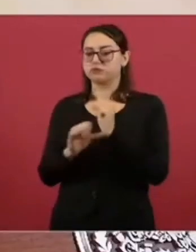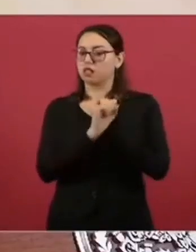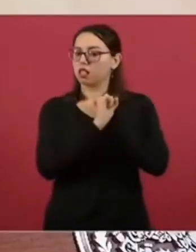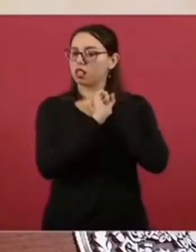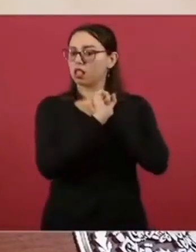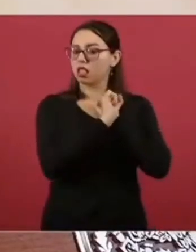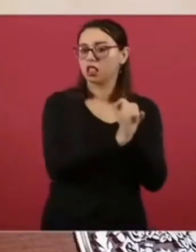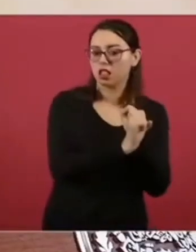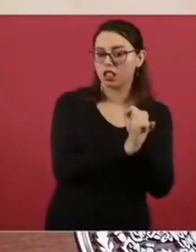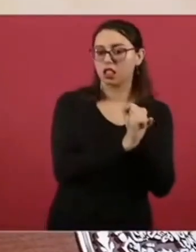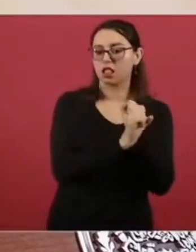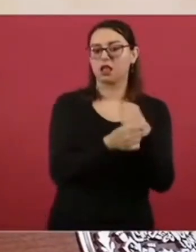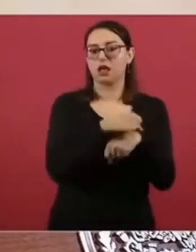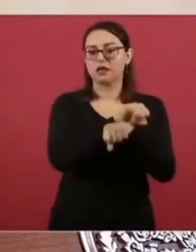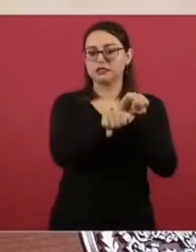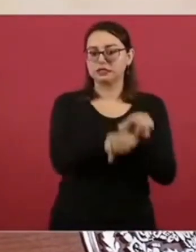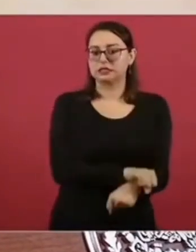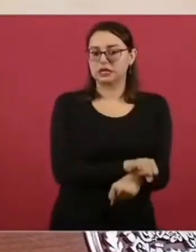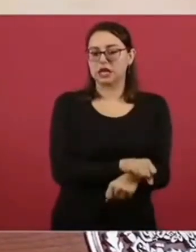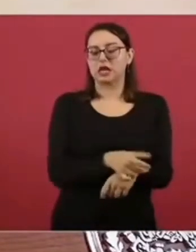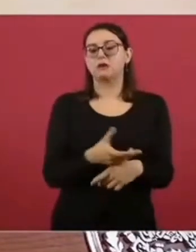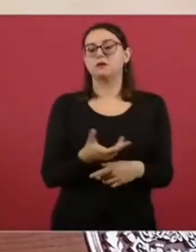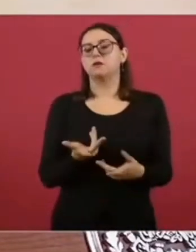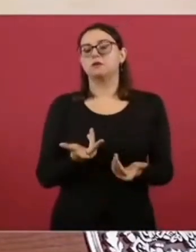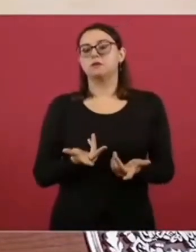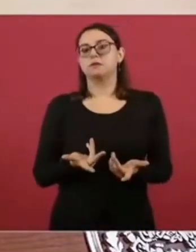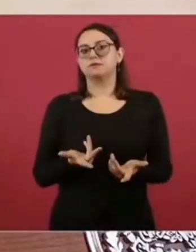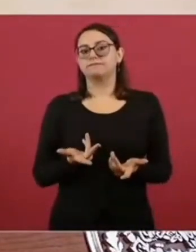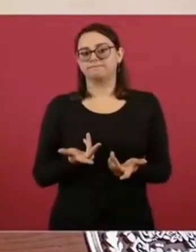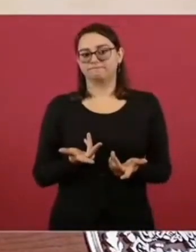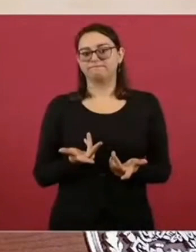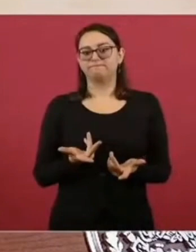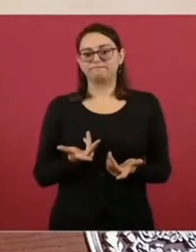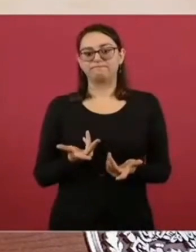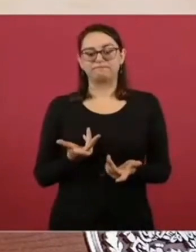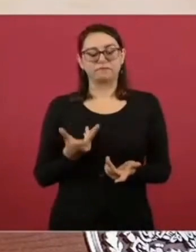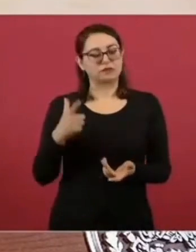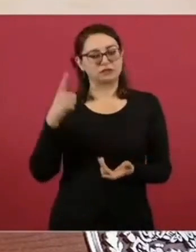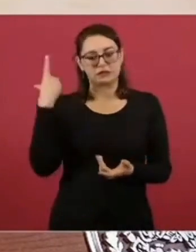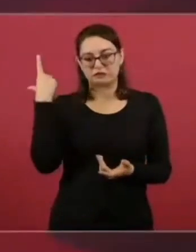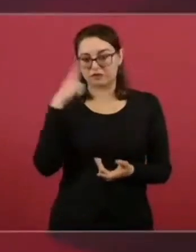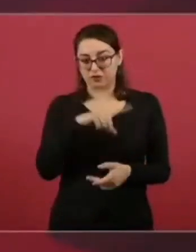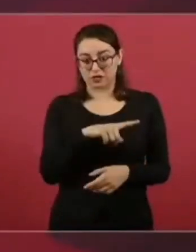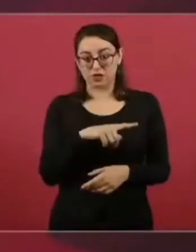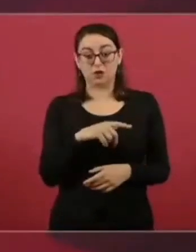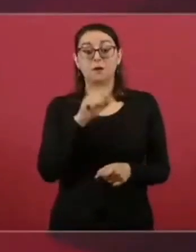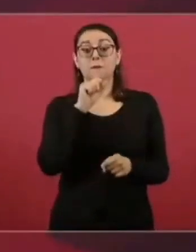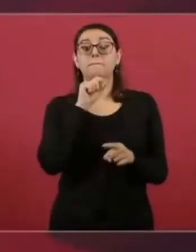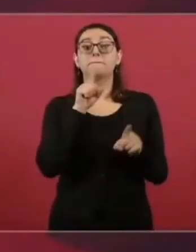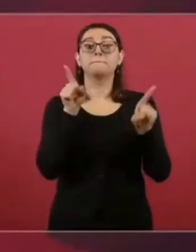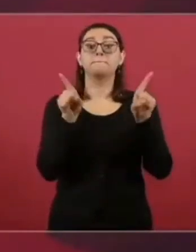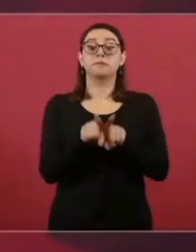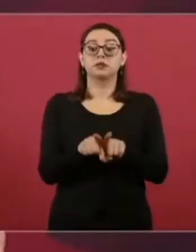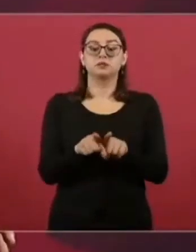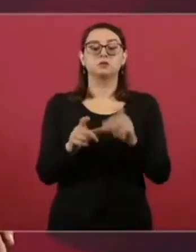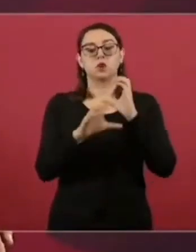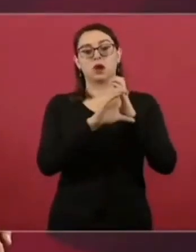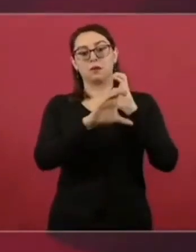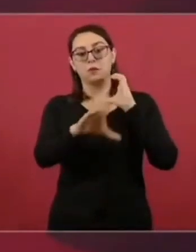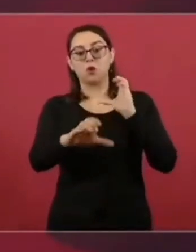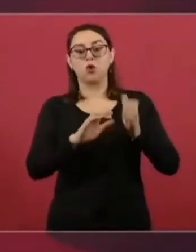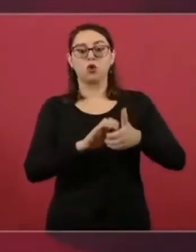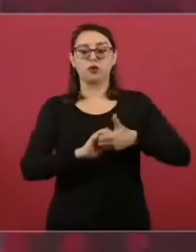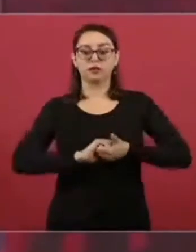de esas unidades. Entonces, aprovecho también para comentarlo, porque